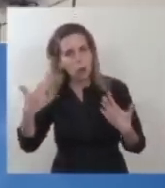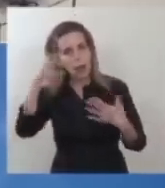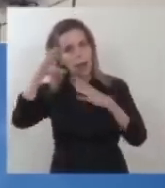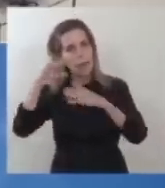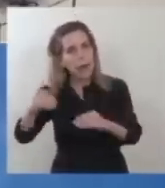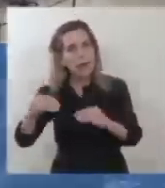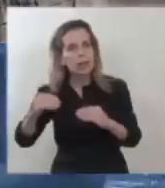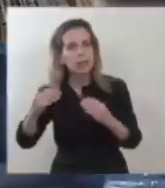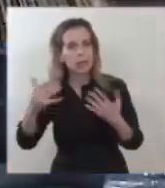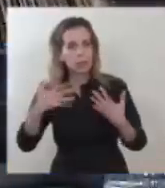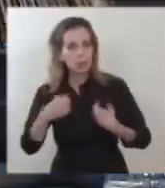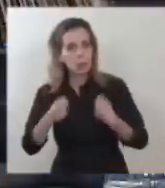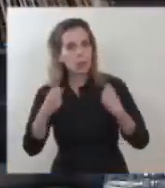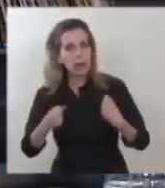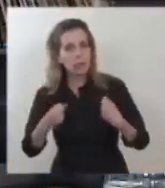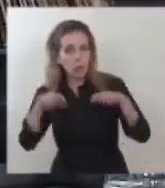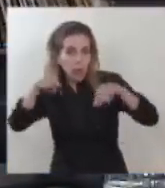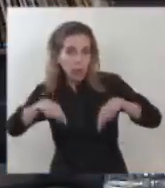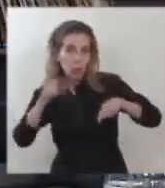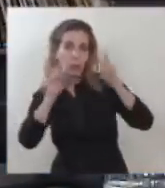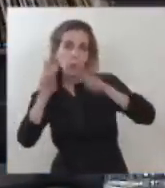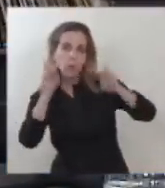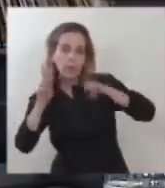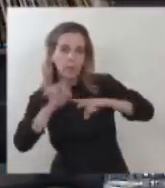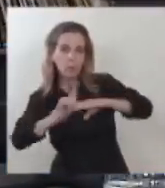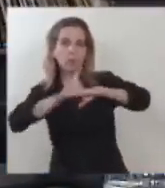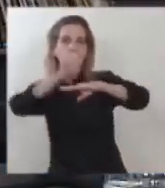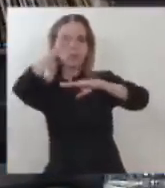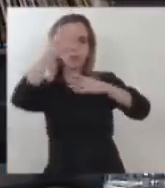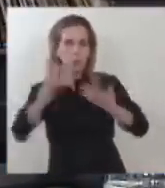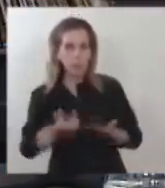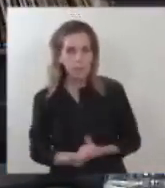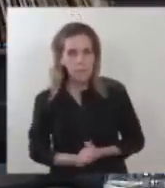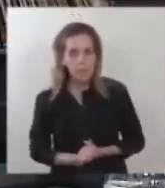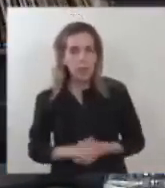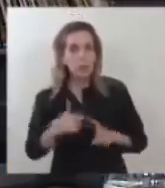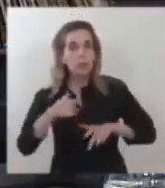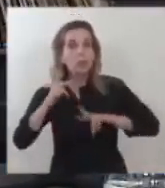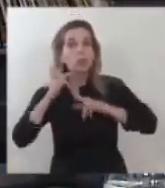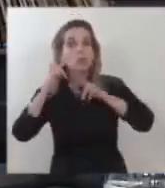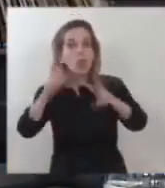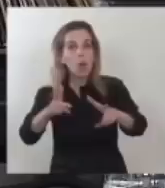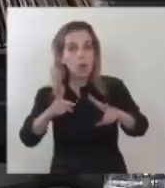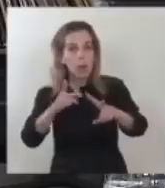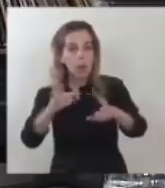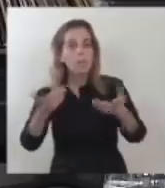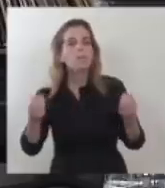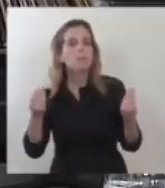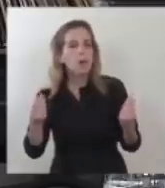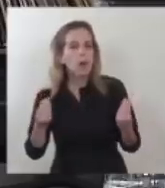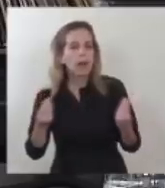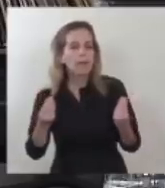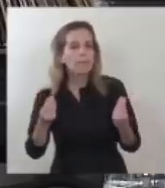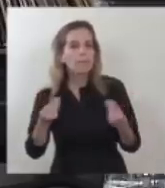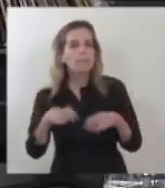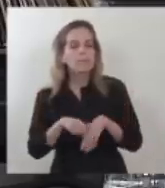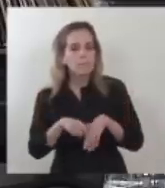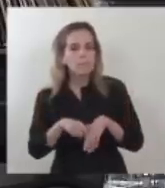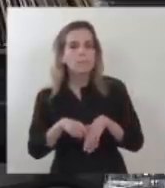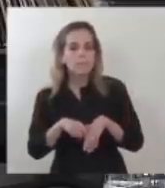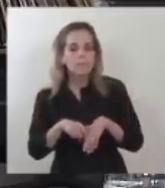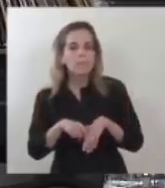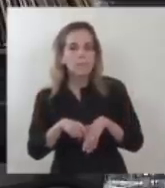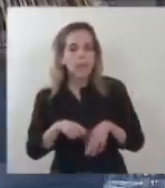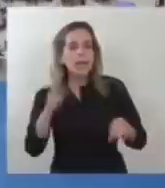esto que estamos viendo. Y lo digo porque siempre, siempre